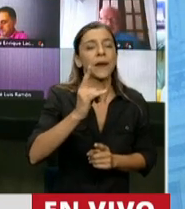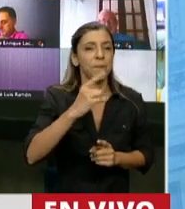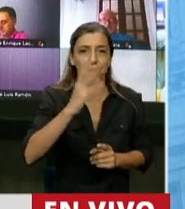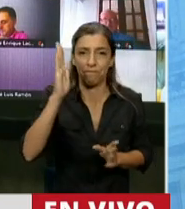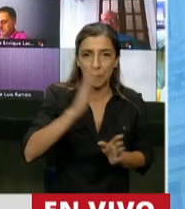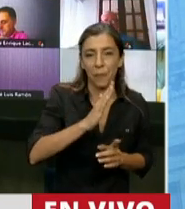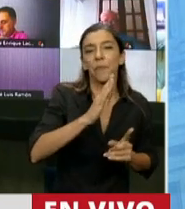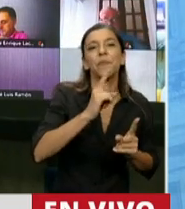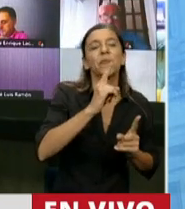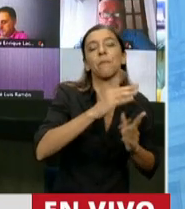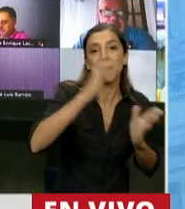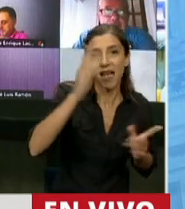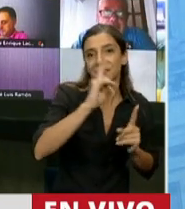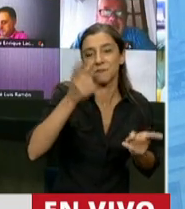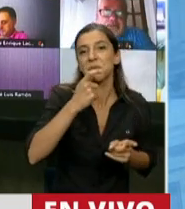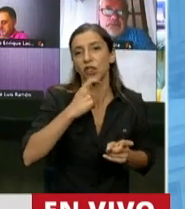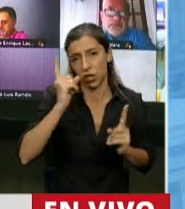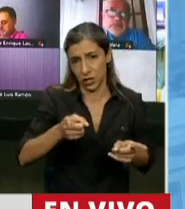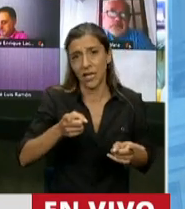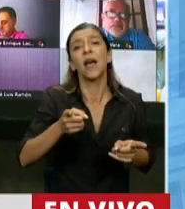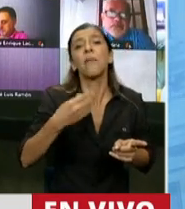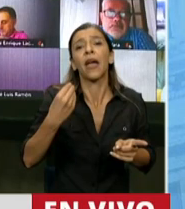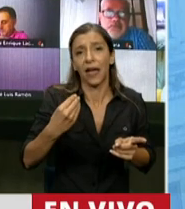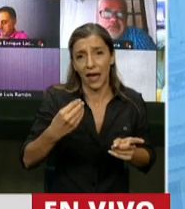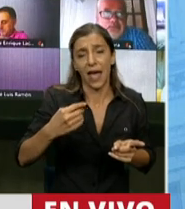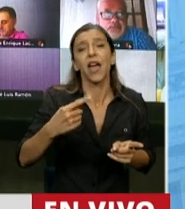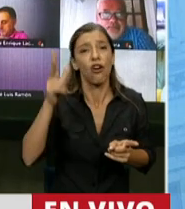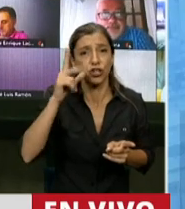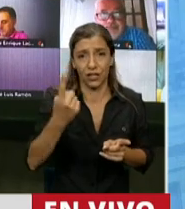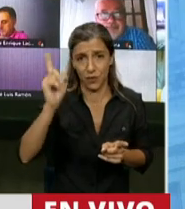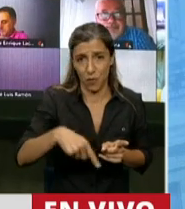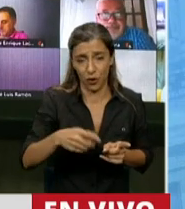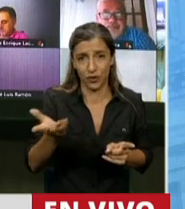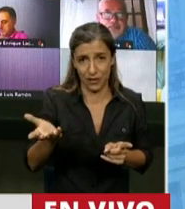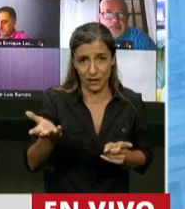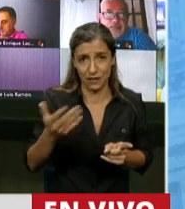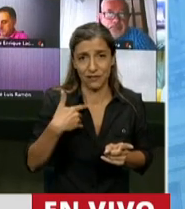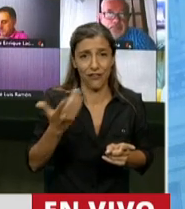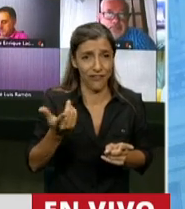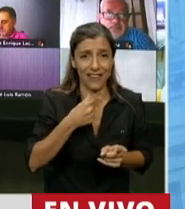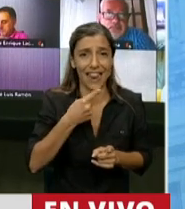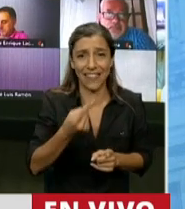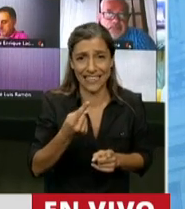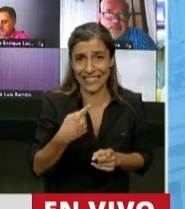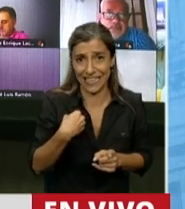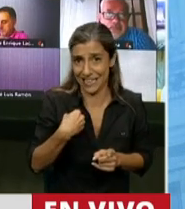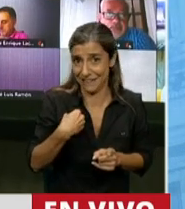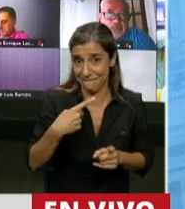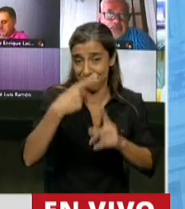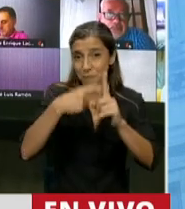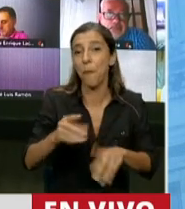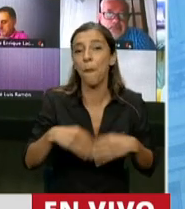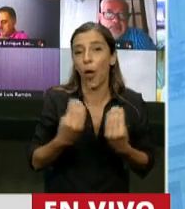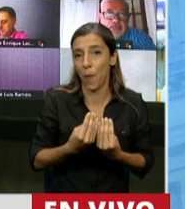189%. Sí, Mendoza, mi provincia, un 81%. Es decir, no llega ni a la mitad del promedio total.